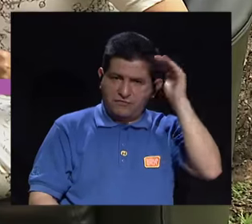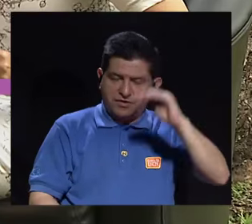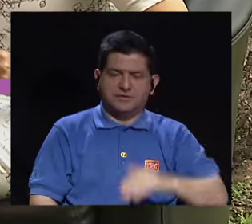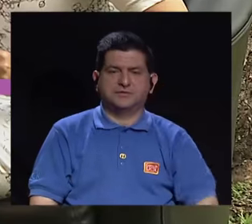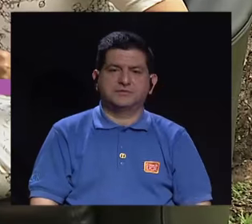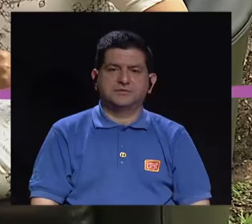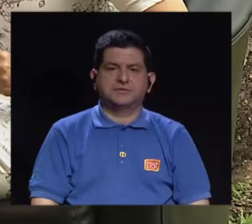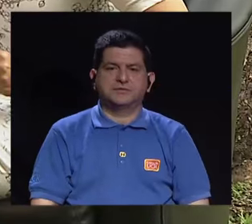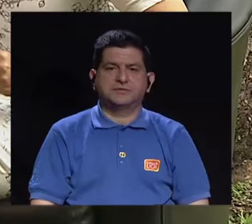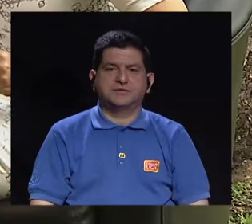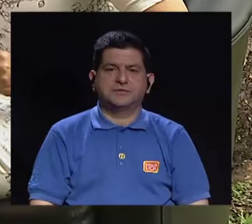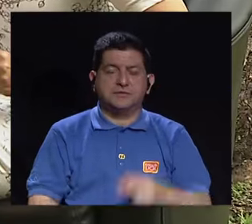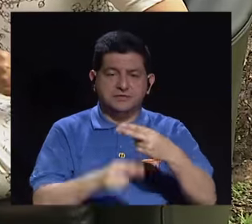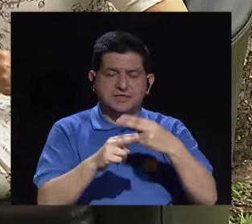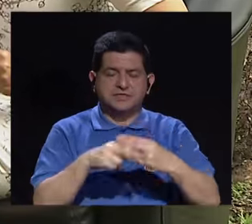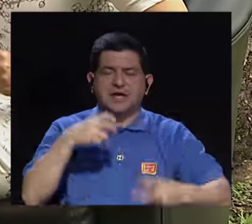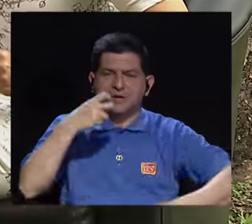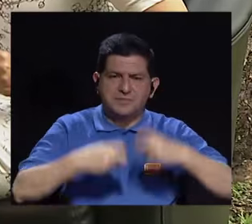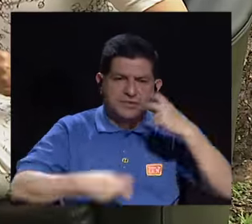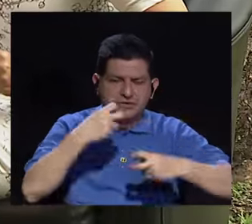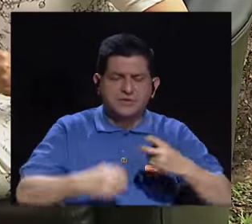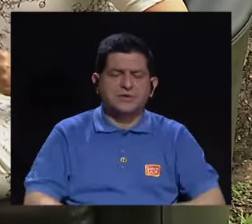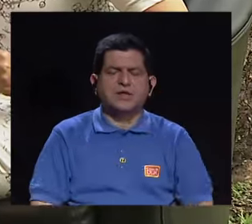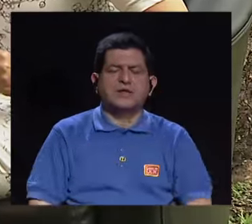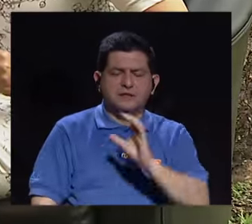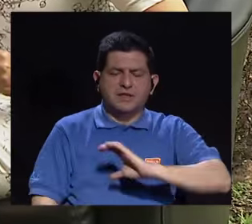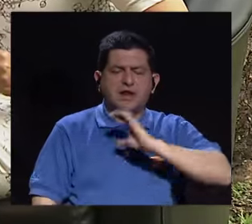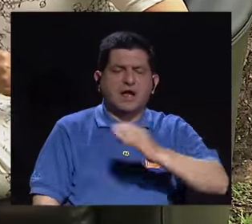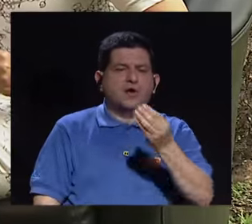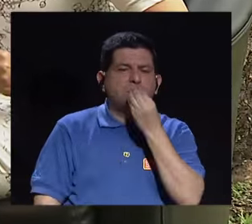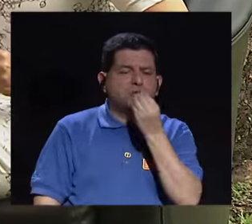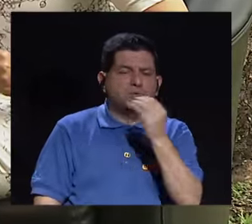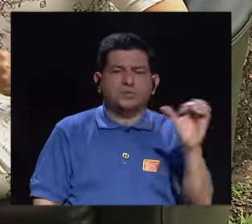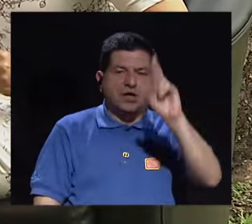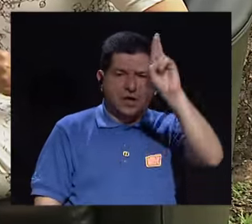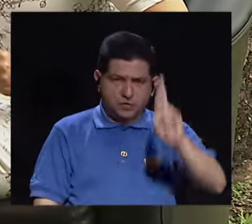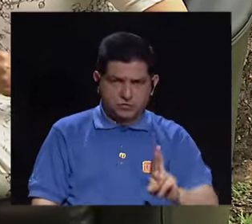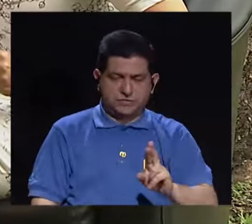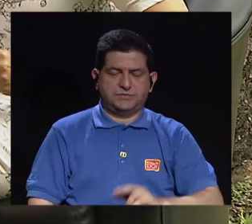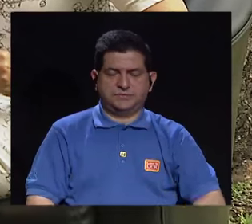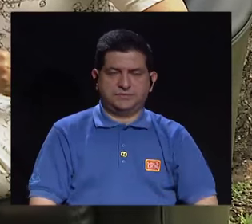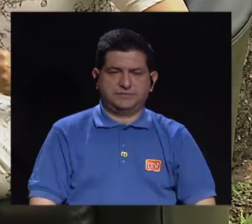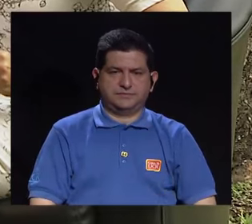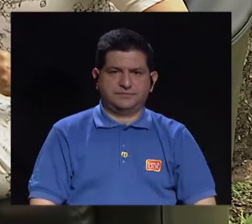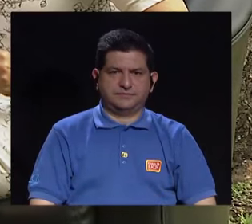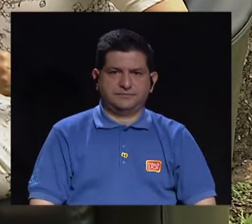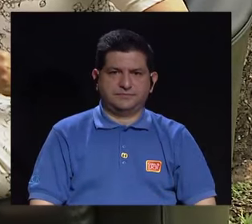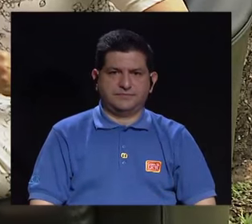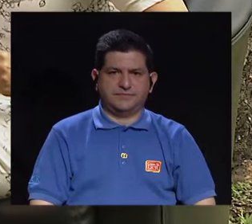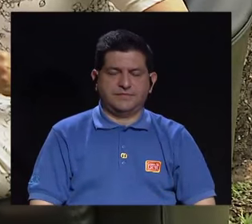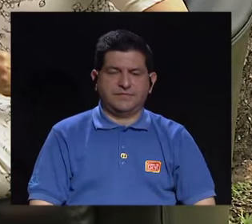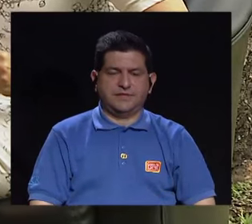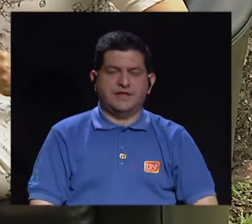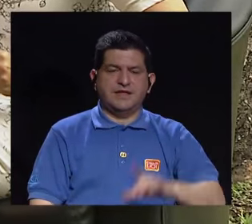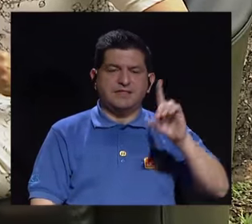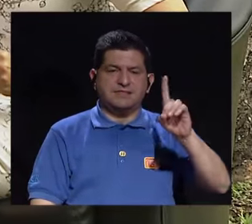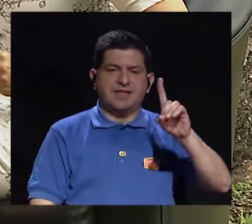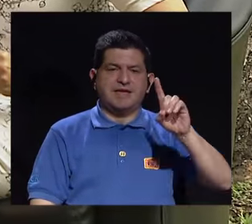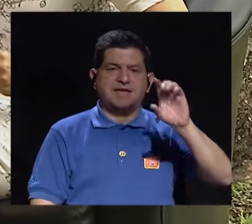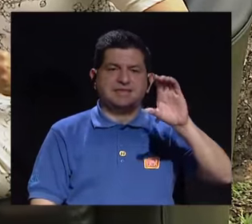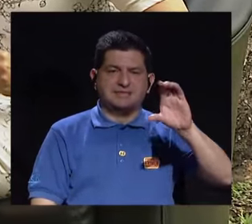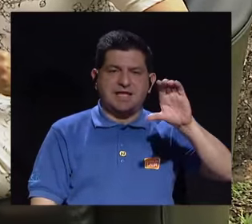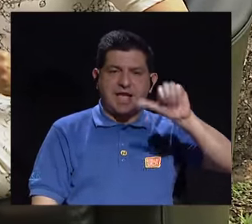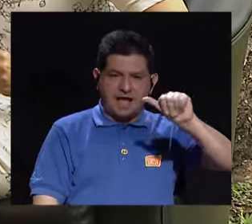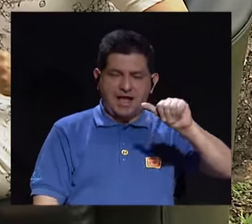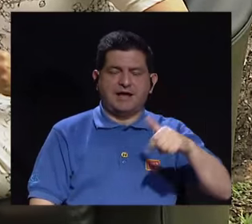Facebook, que se llama Desórdenes de la Conducta Alimentaria Costa Rica, las siglas son DSA,